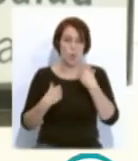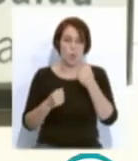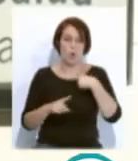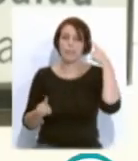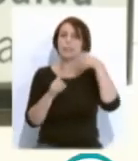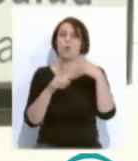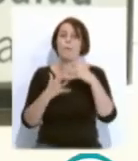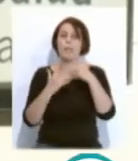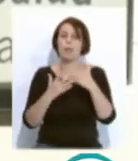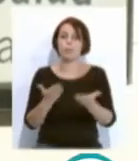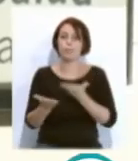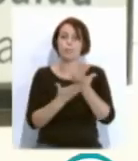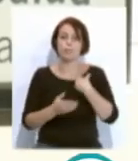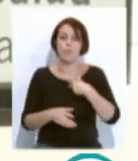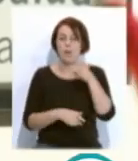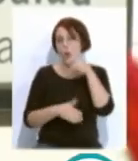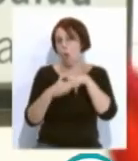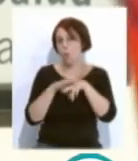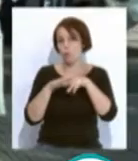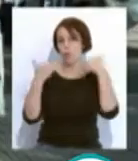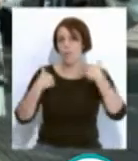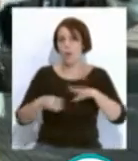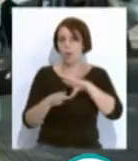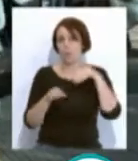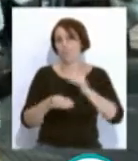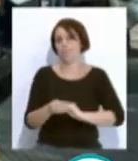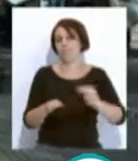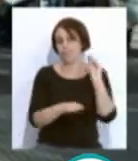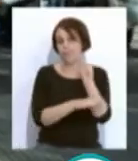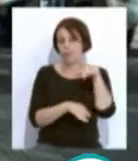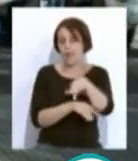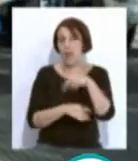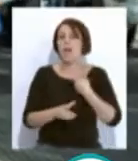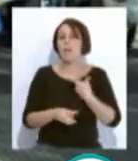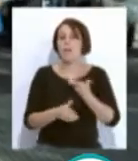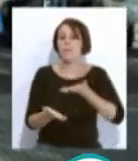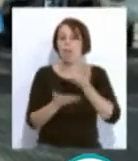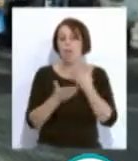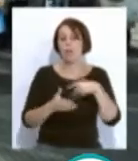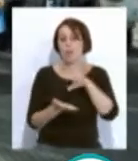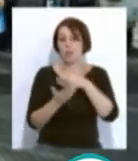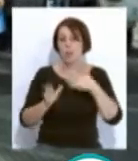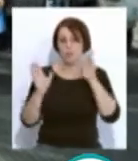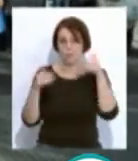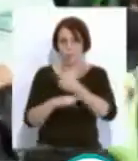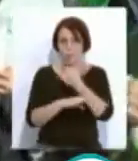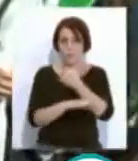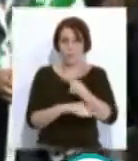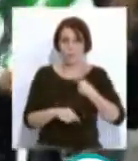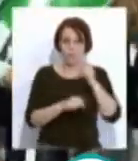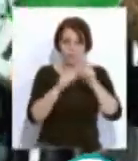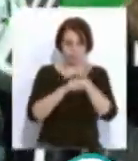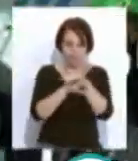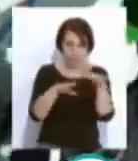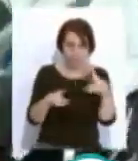las administraciones que destinen más recursos humanos y económicos a los centros de atención primaria. Aseguran que la pandemia ha provocado que